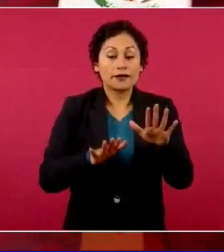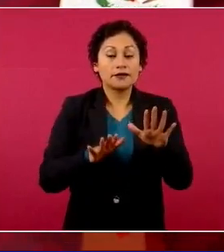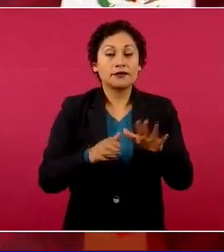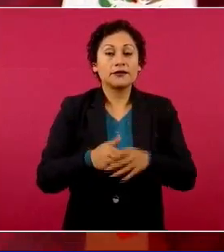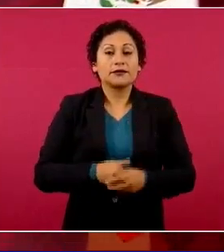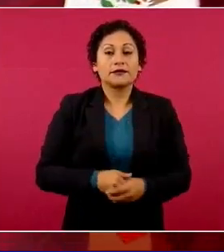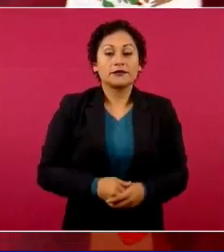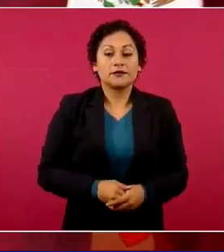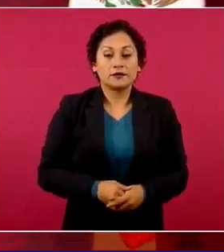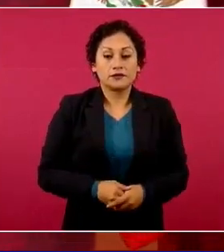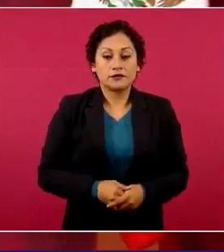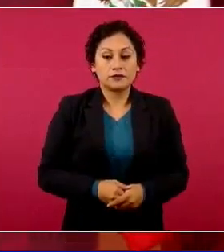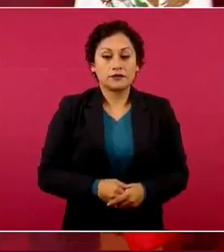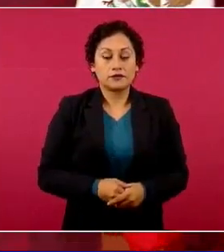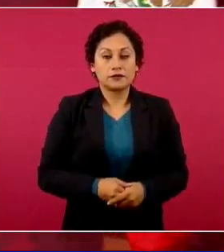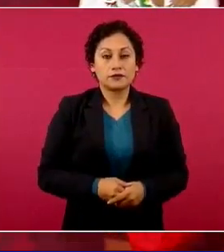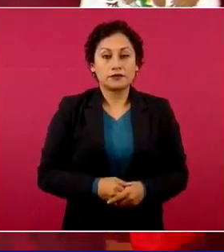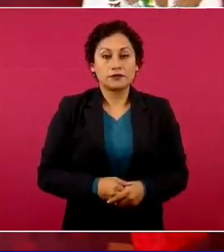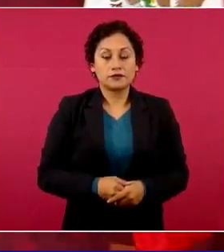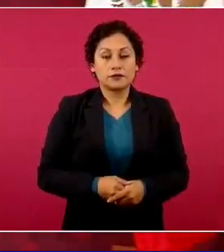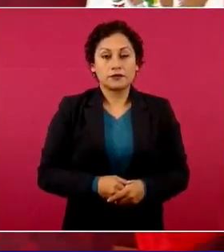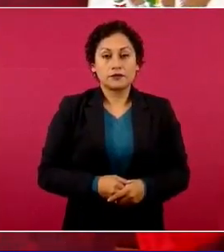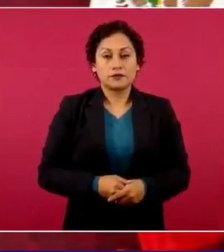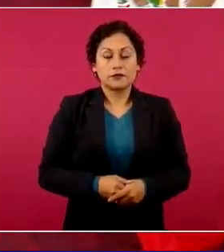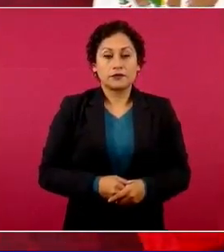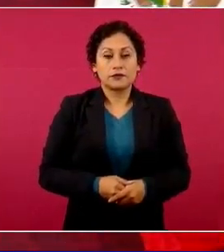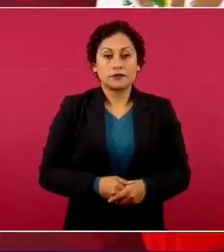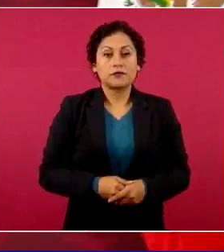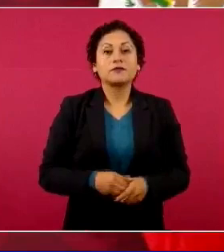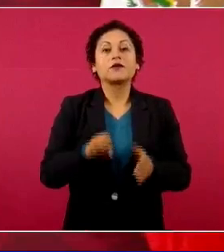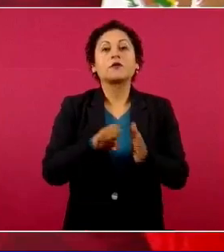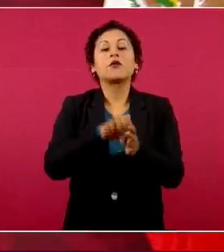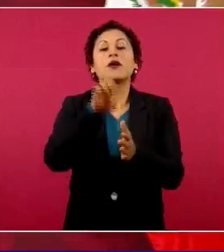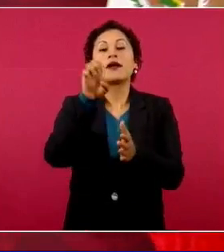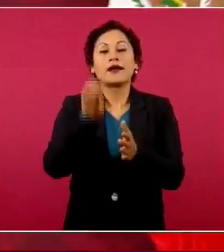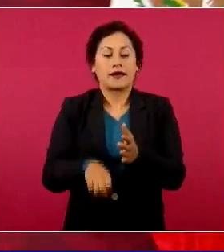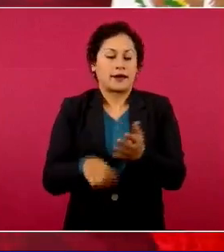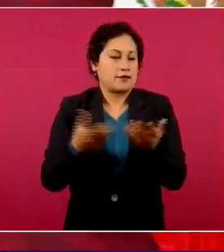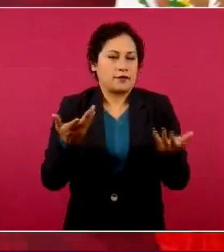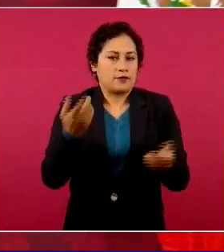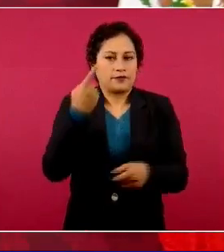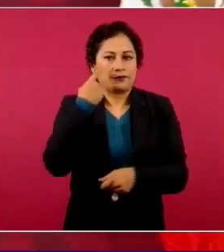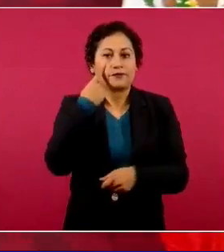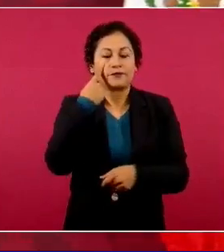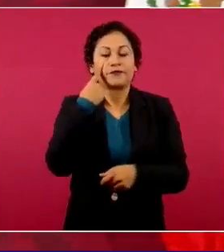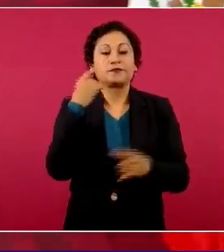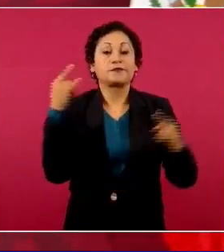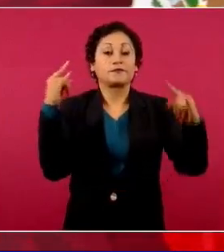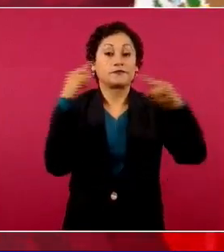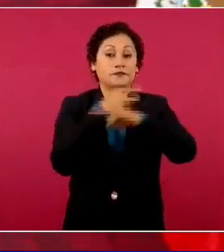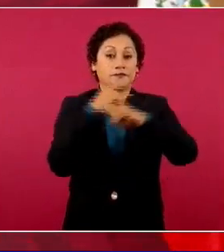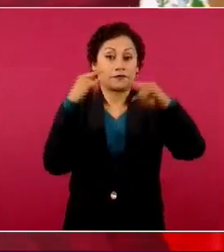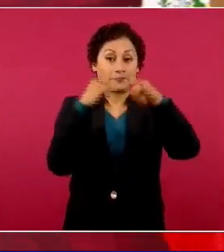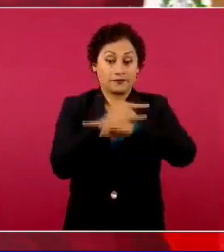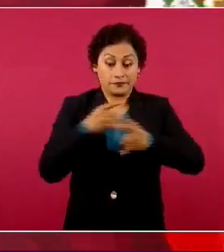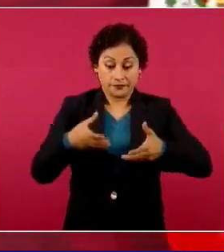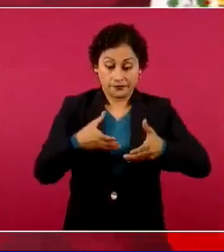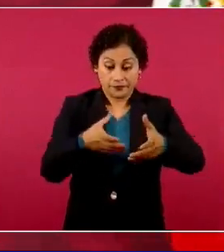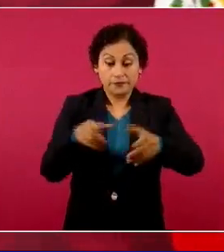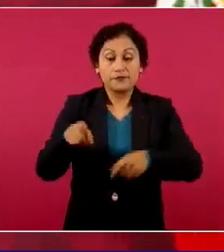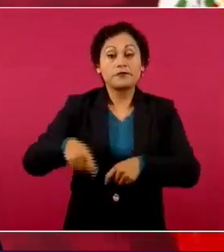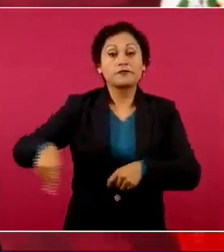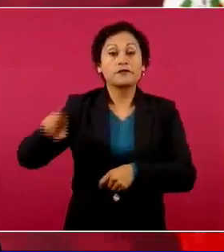por ejemplo, para tener un derecho de vía en Cancún, que estamos